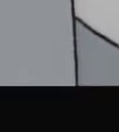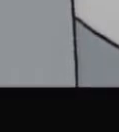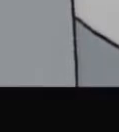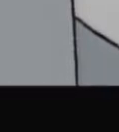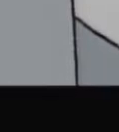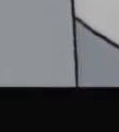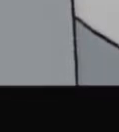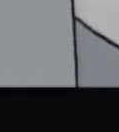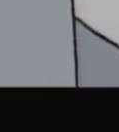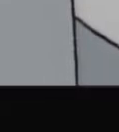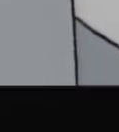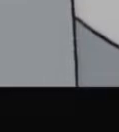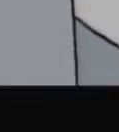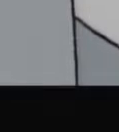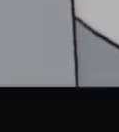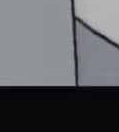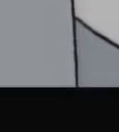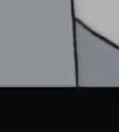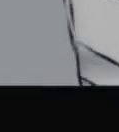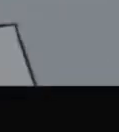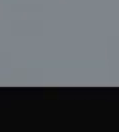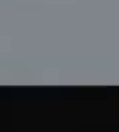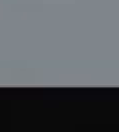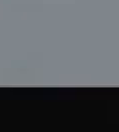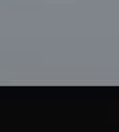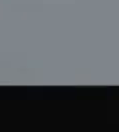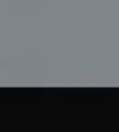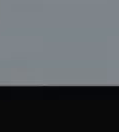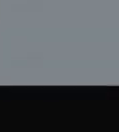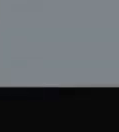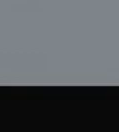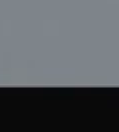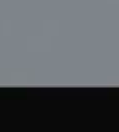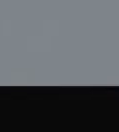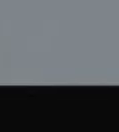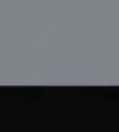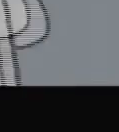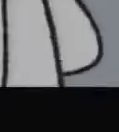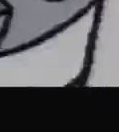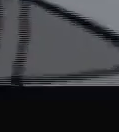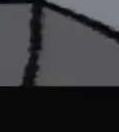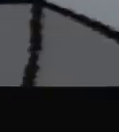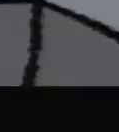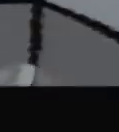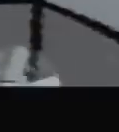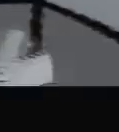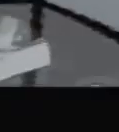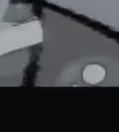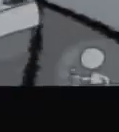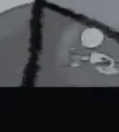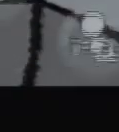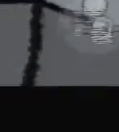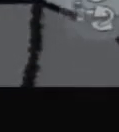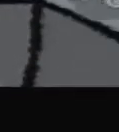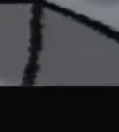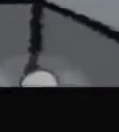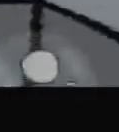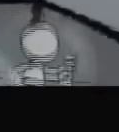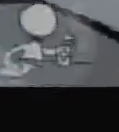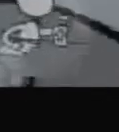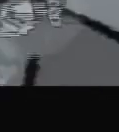enfermamos, acudimos al médico o llamamos para que vengan a asistirnos. Nos lavamos las manos continuamente y de manera